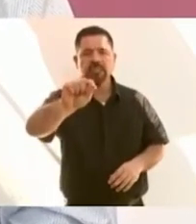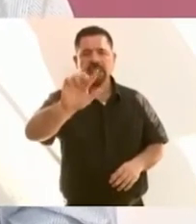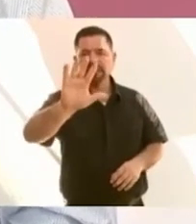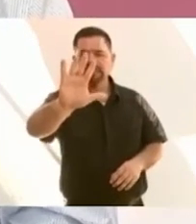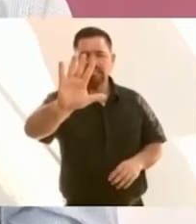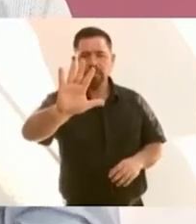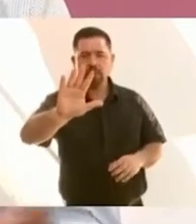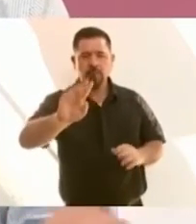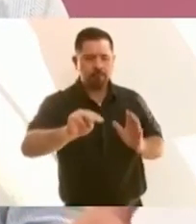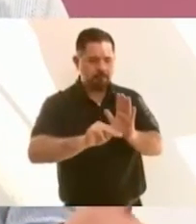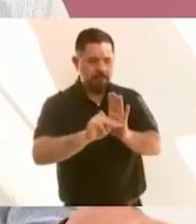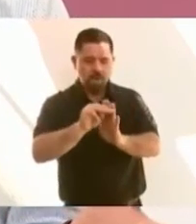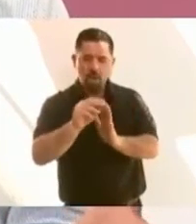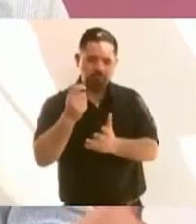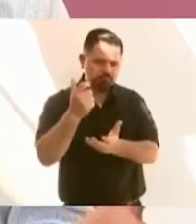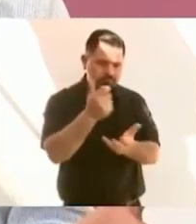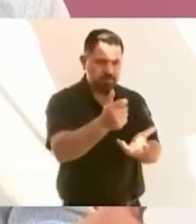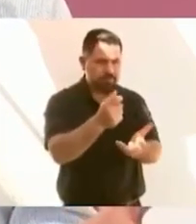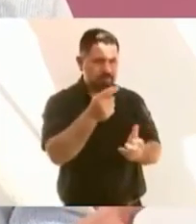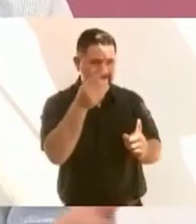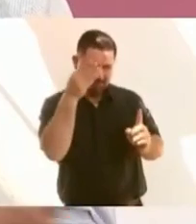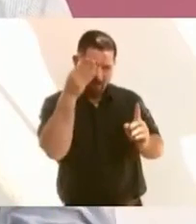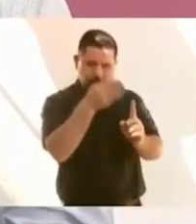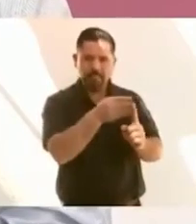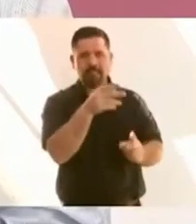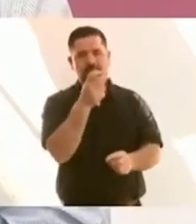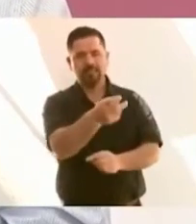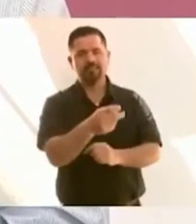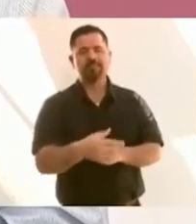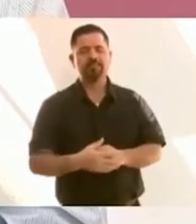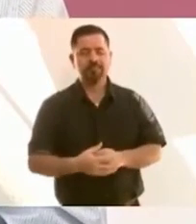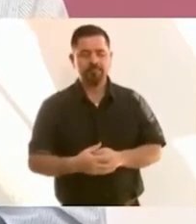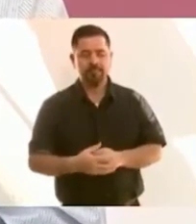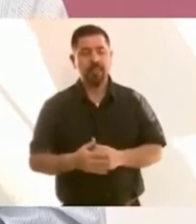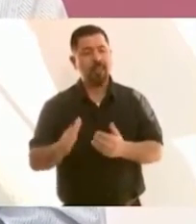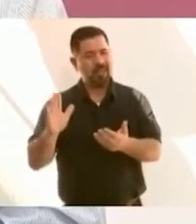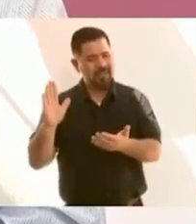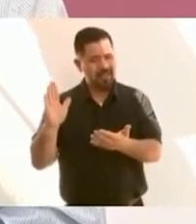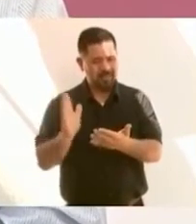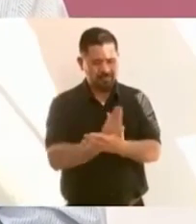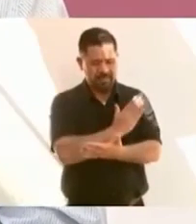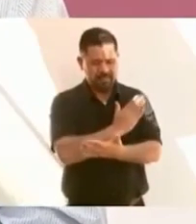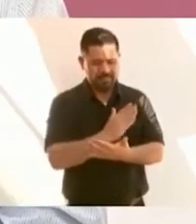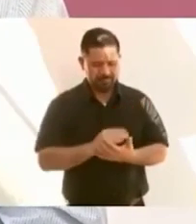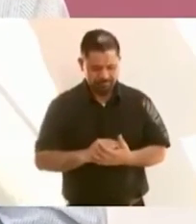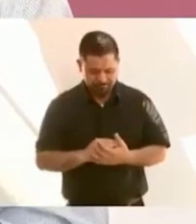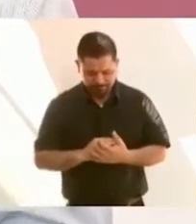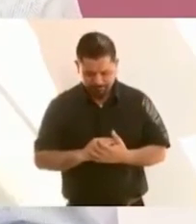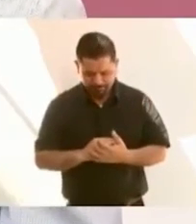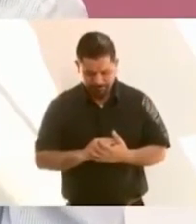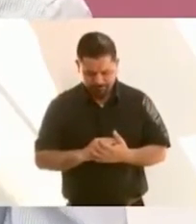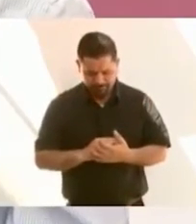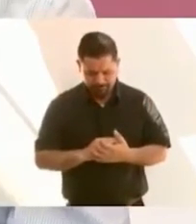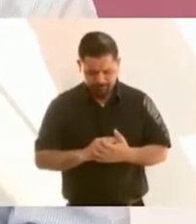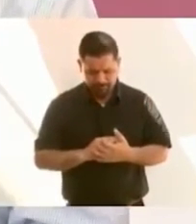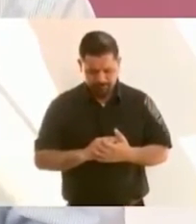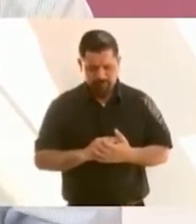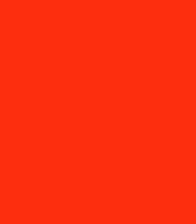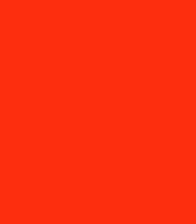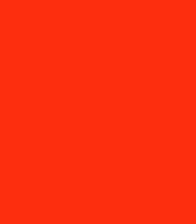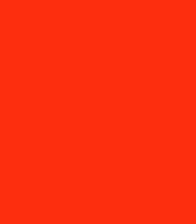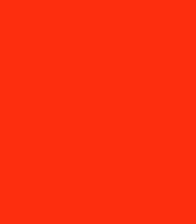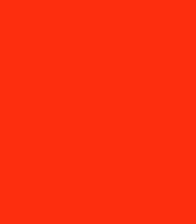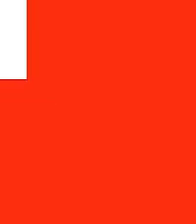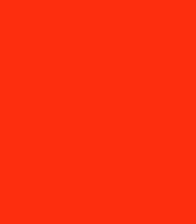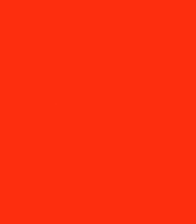Aparte, otras obras.